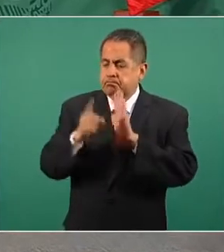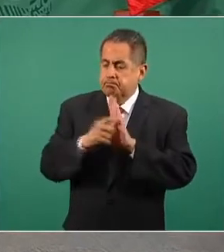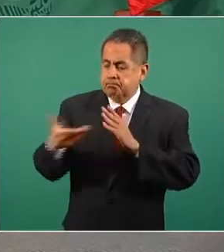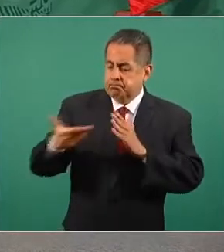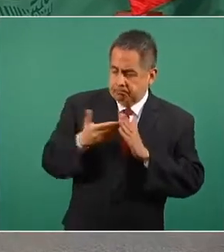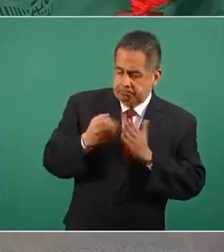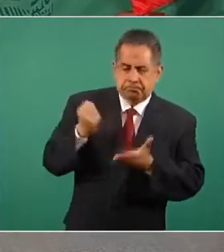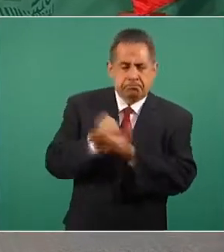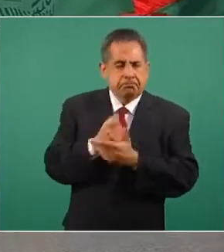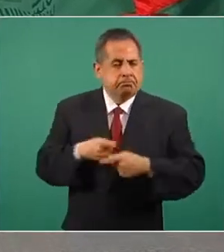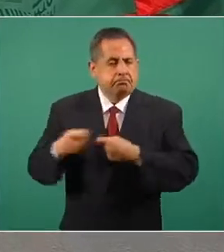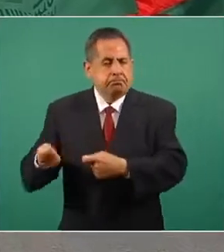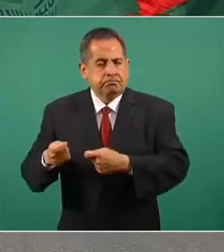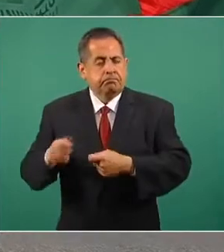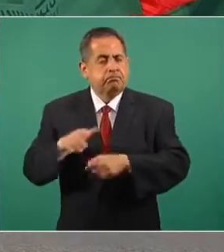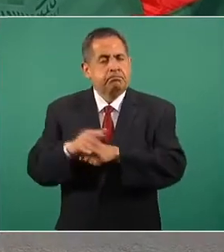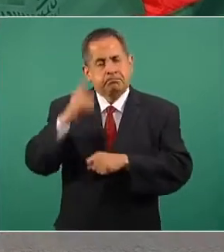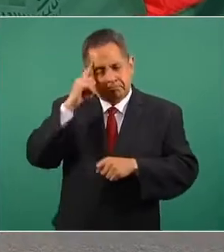presidente. Gracias.